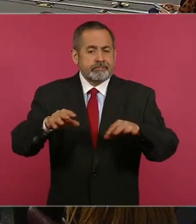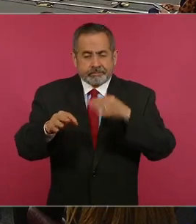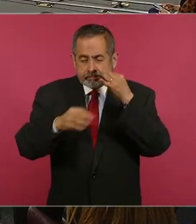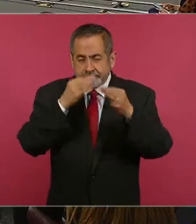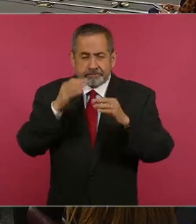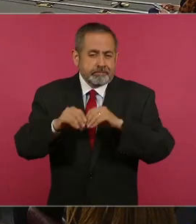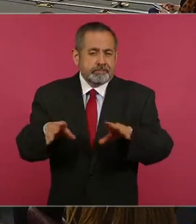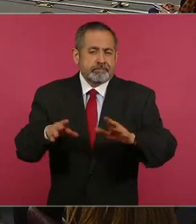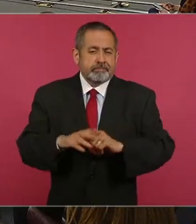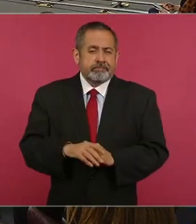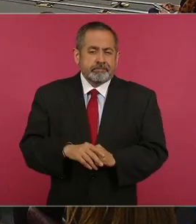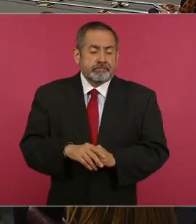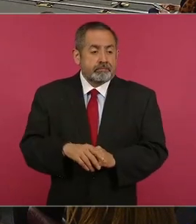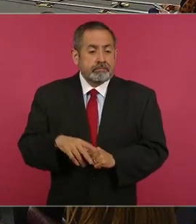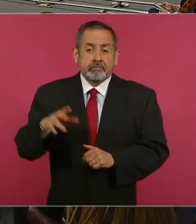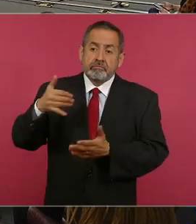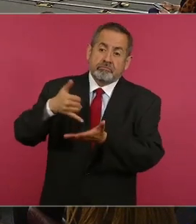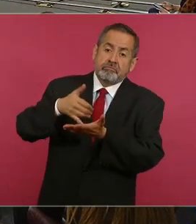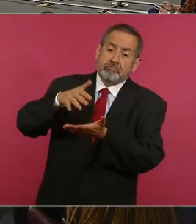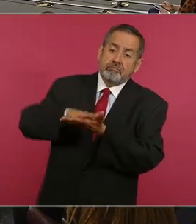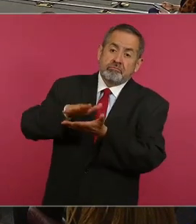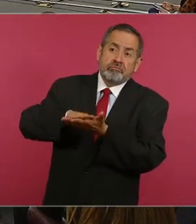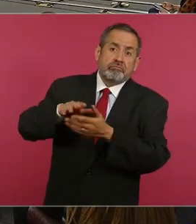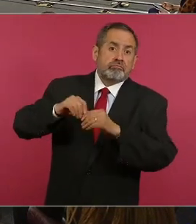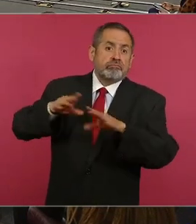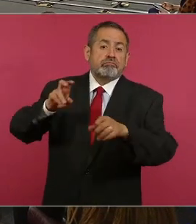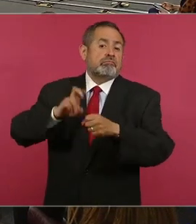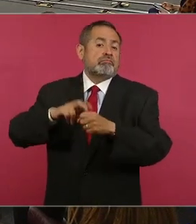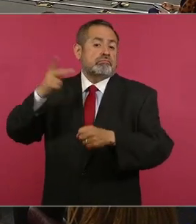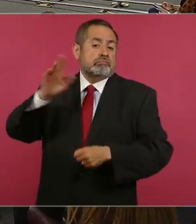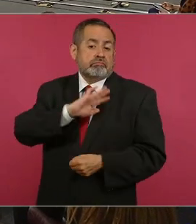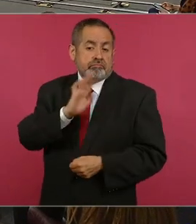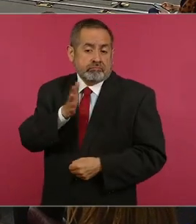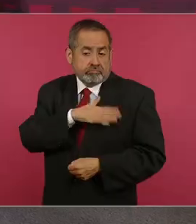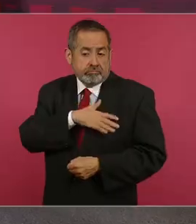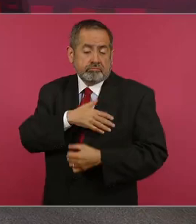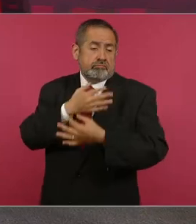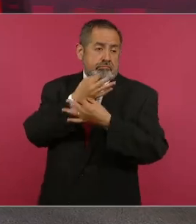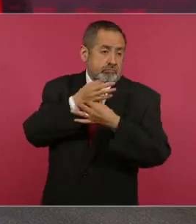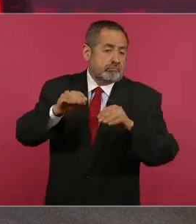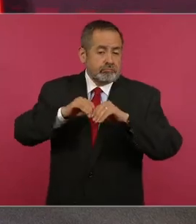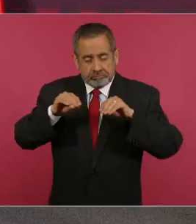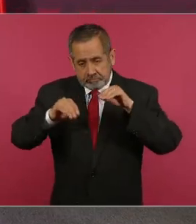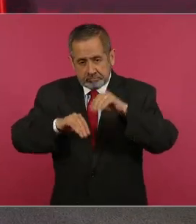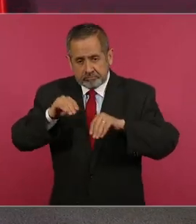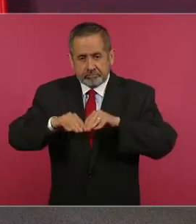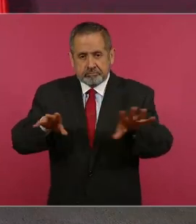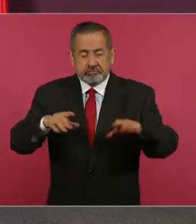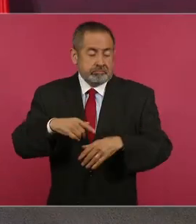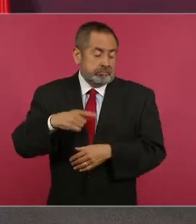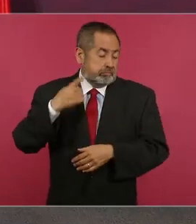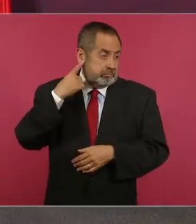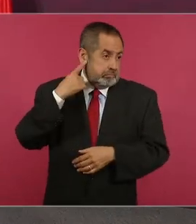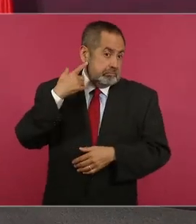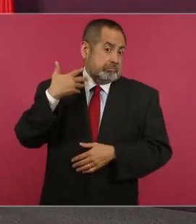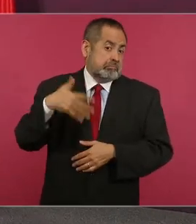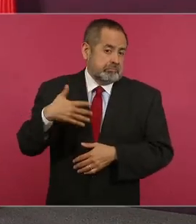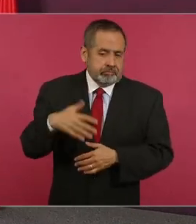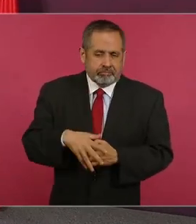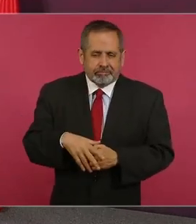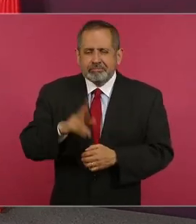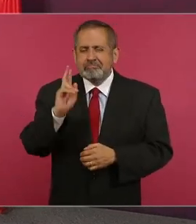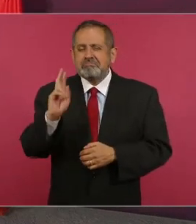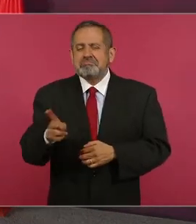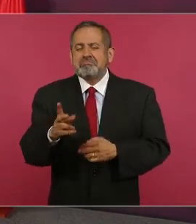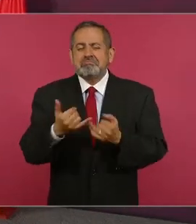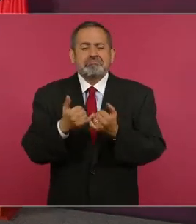lo editan en España y tiene fama, es como el New York